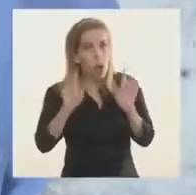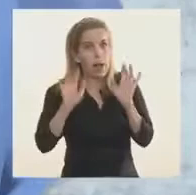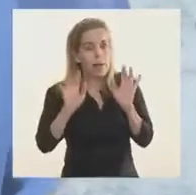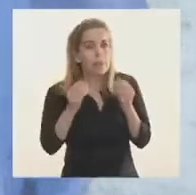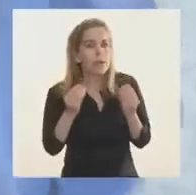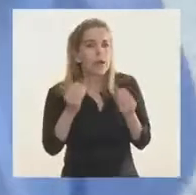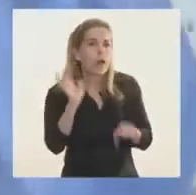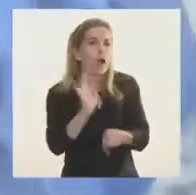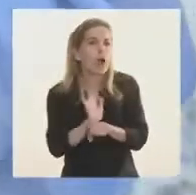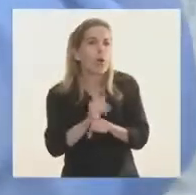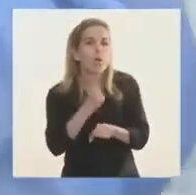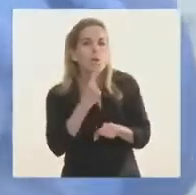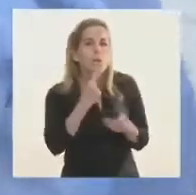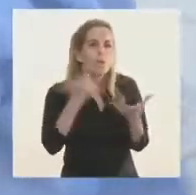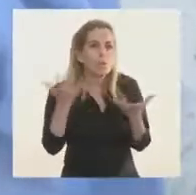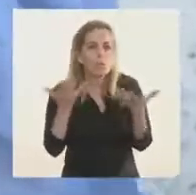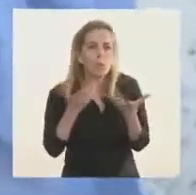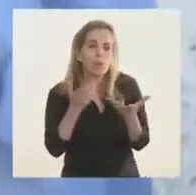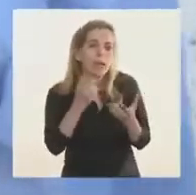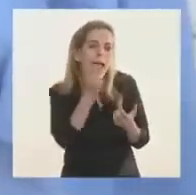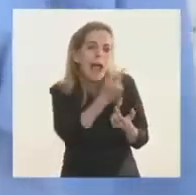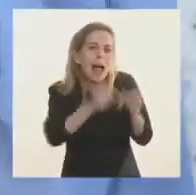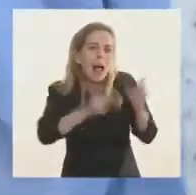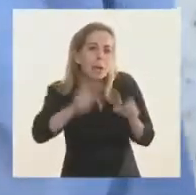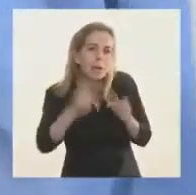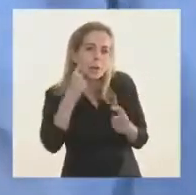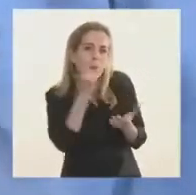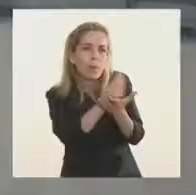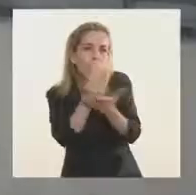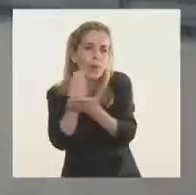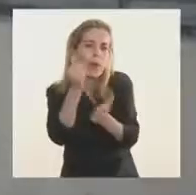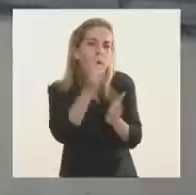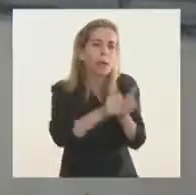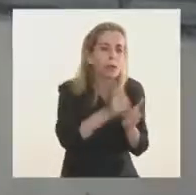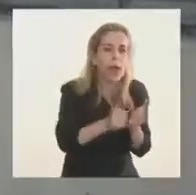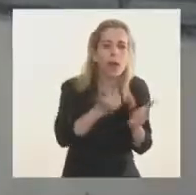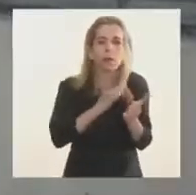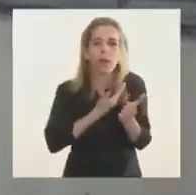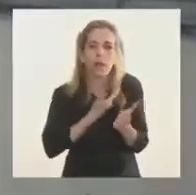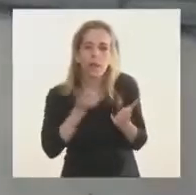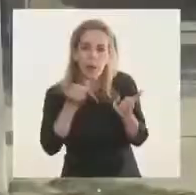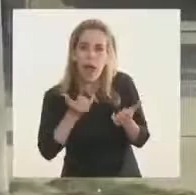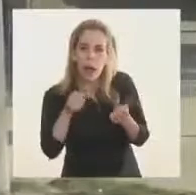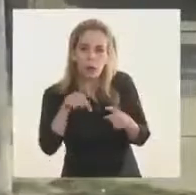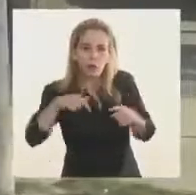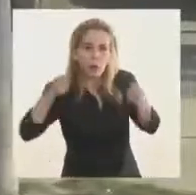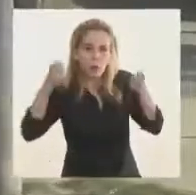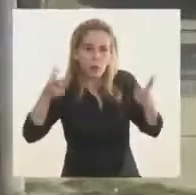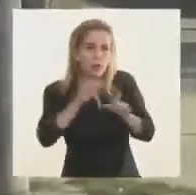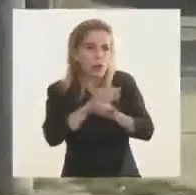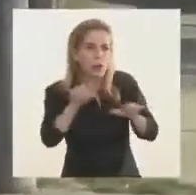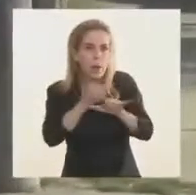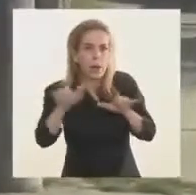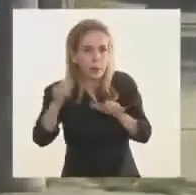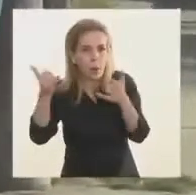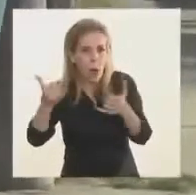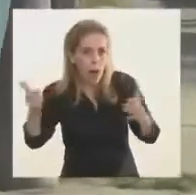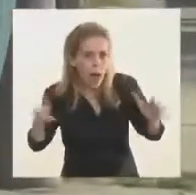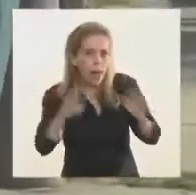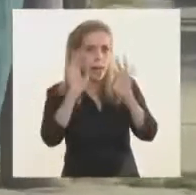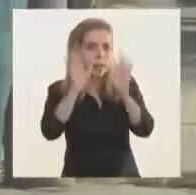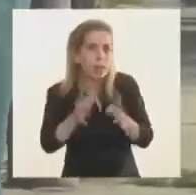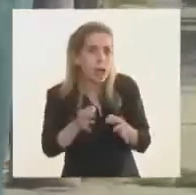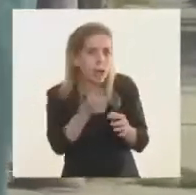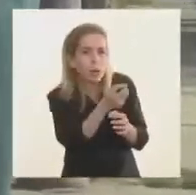donde cada rosarino, cada santafesino recibe nuestra información desde el primer día y recibe también la información de cuántas